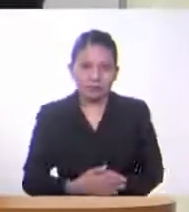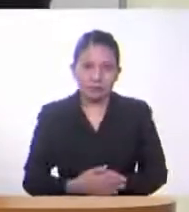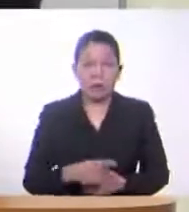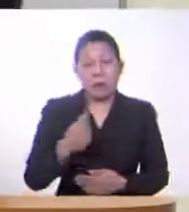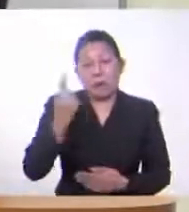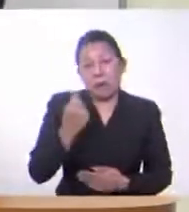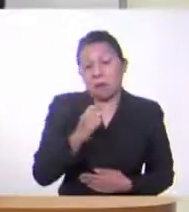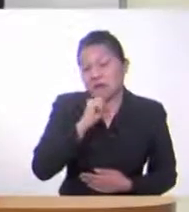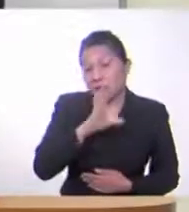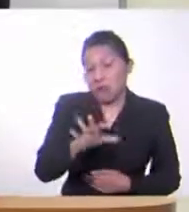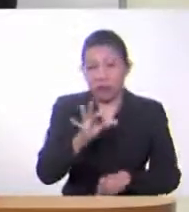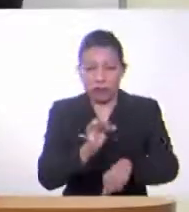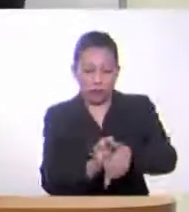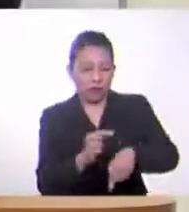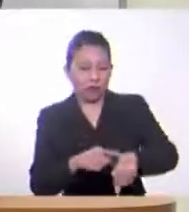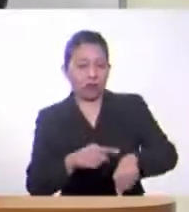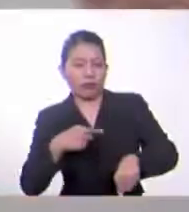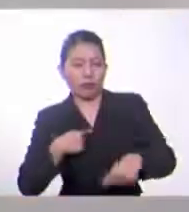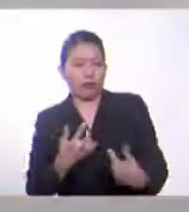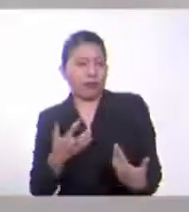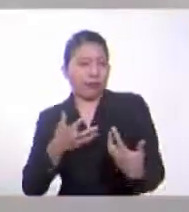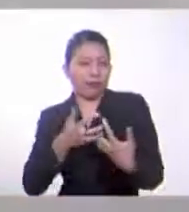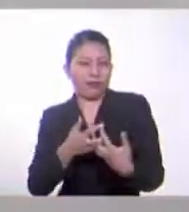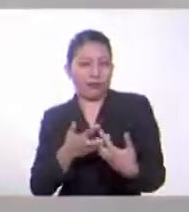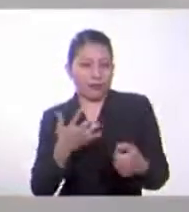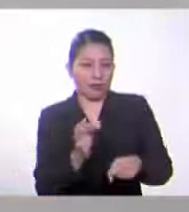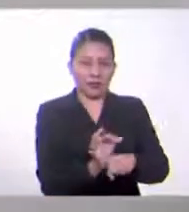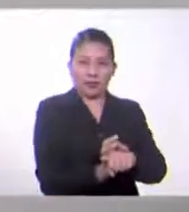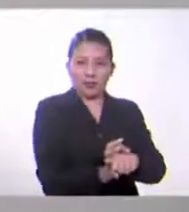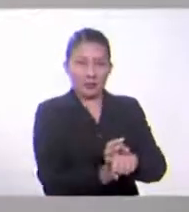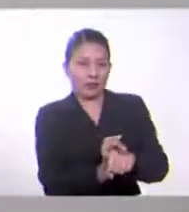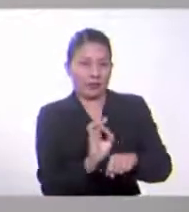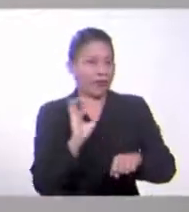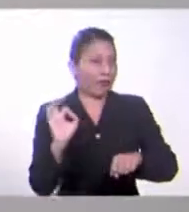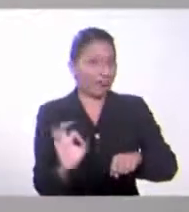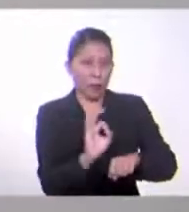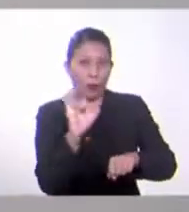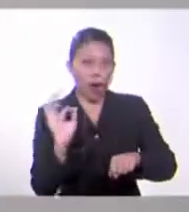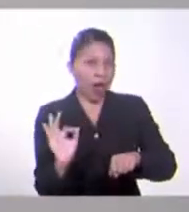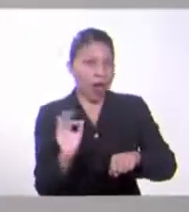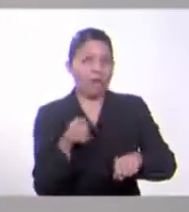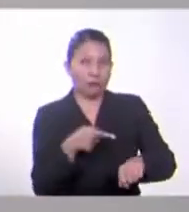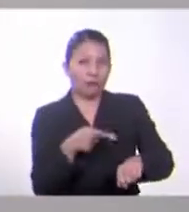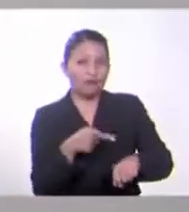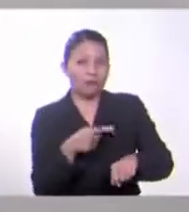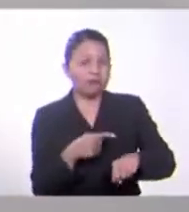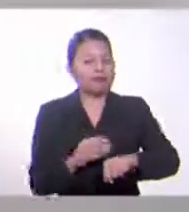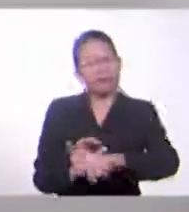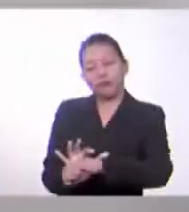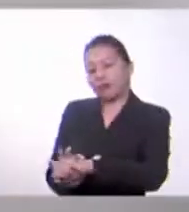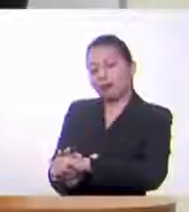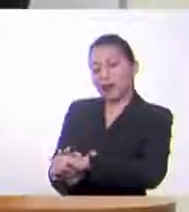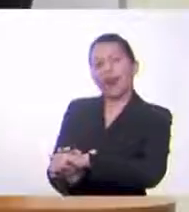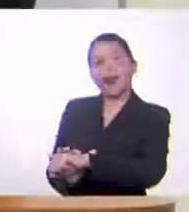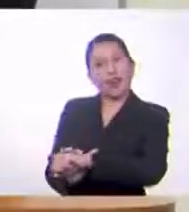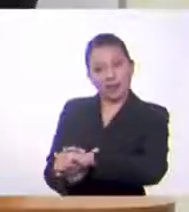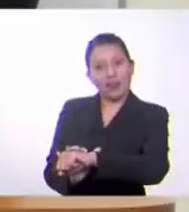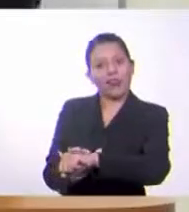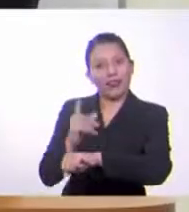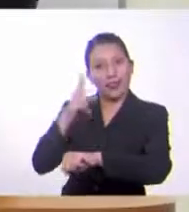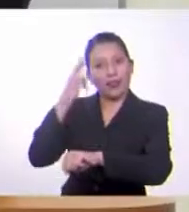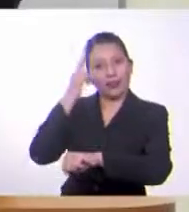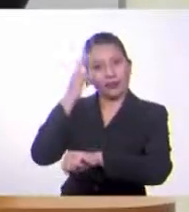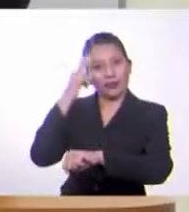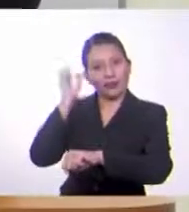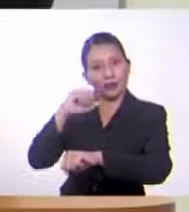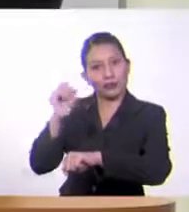relojes traen el estilo de la persona que lo porta. Y mire, se le queda excelente. Usted sí tiene palabras de convencimiento.